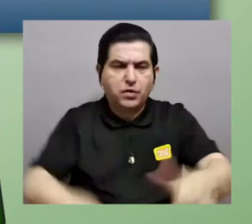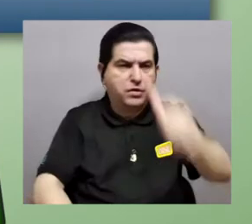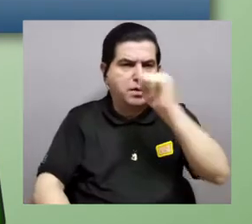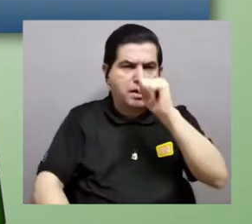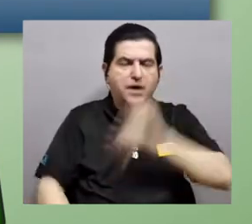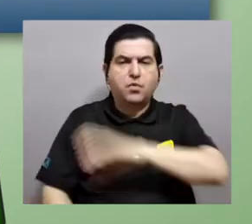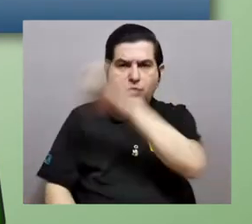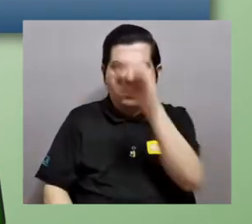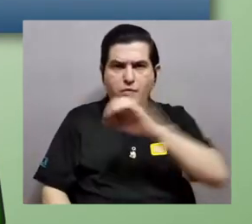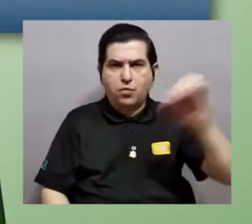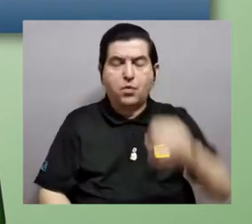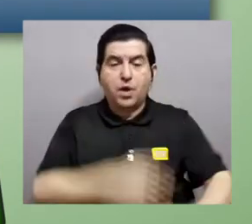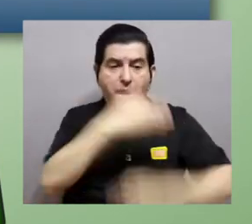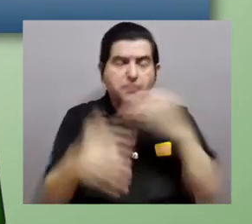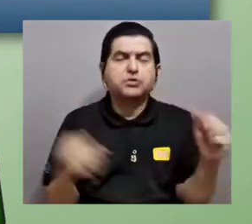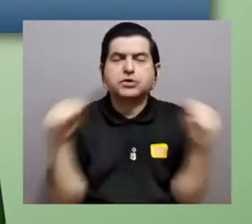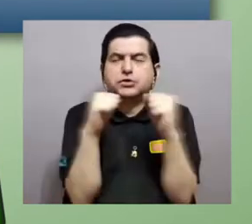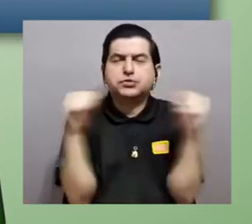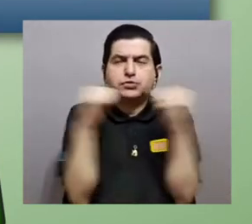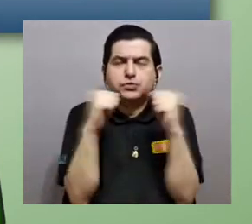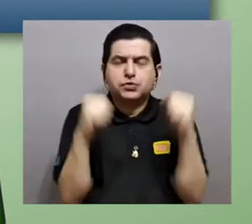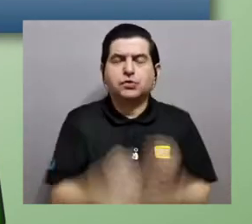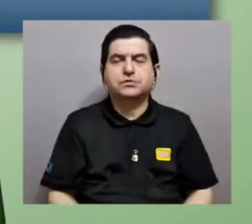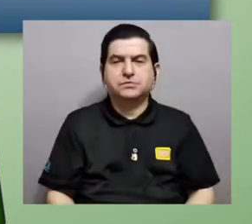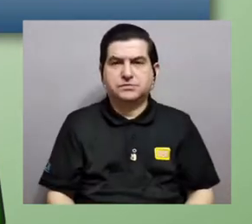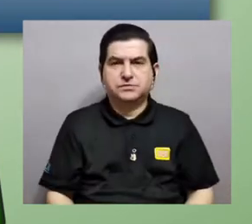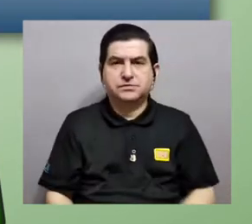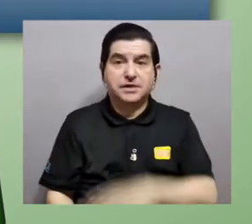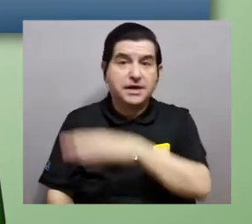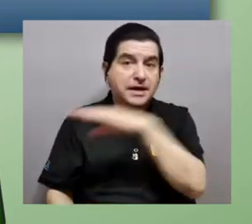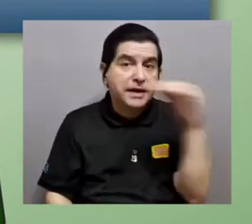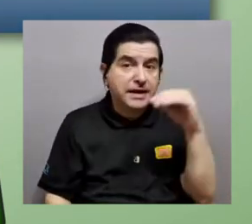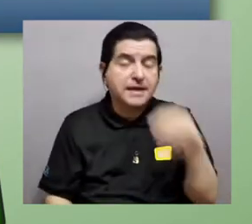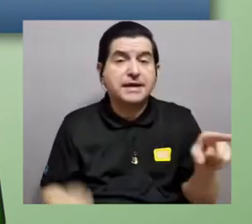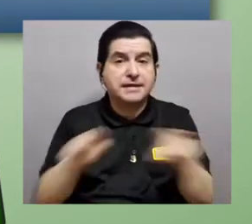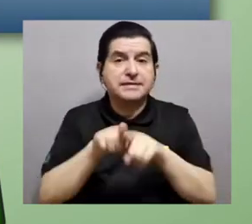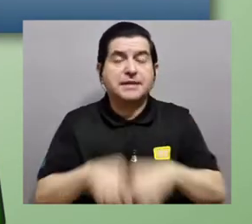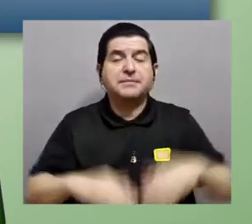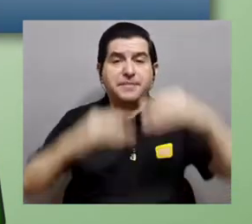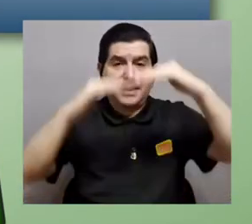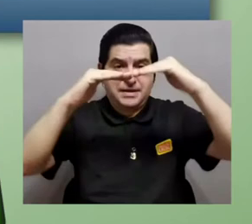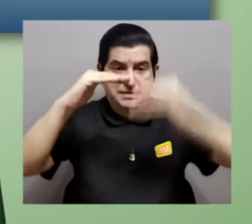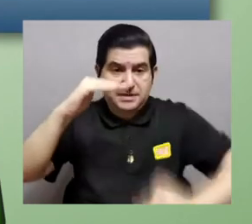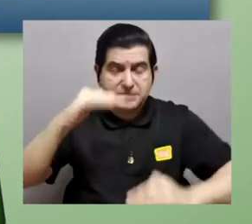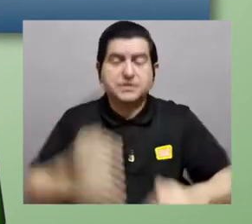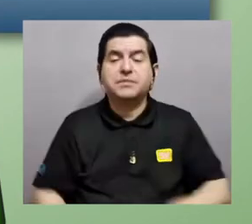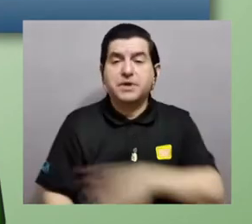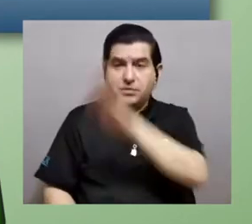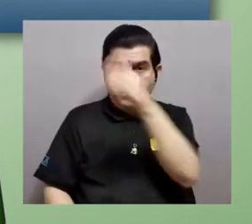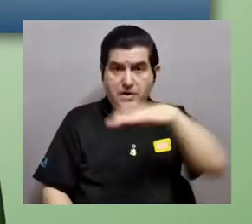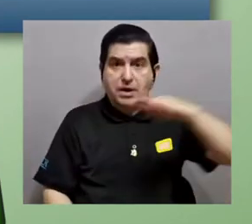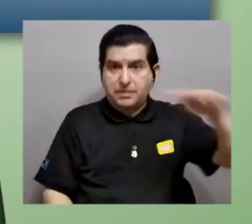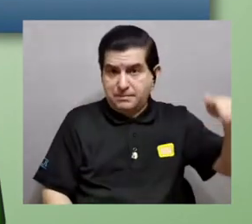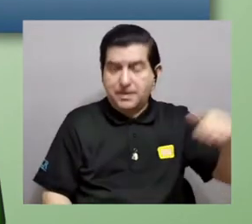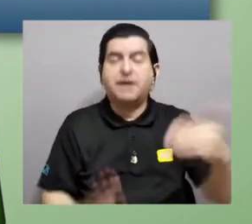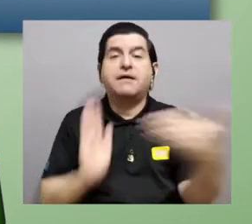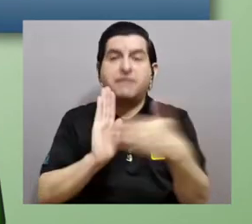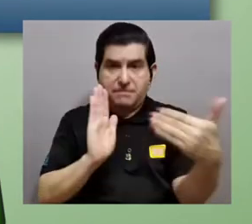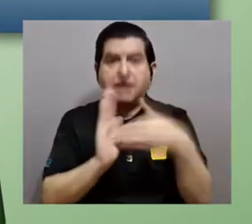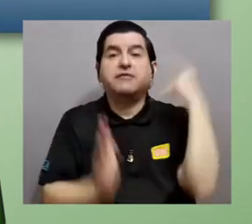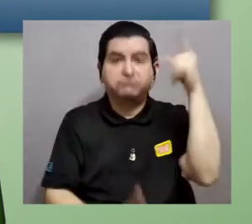generan generalmente procesos de enfriamiento o glaciaciones y caídas del nivel del mar, por lo que